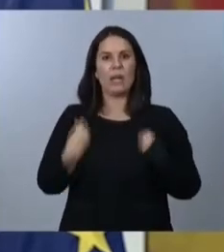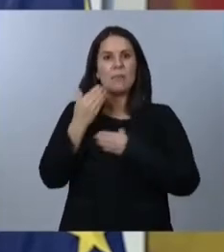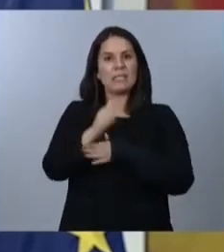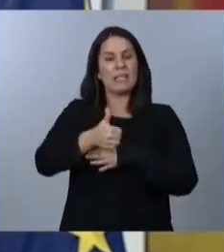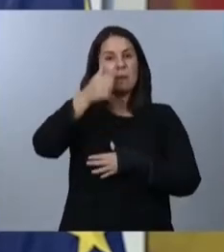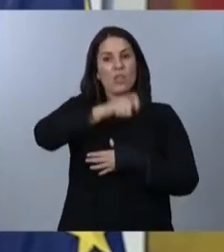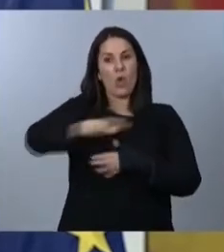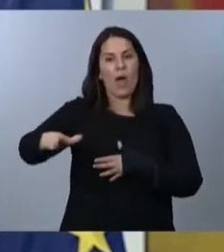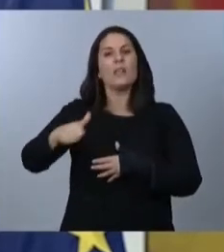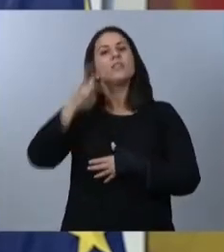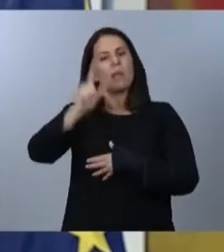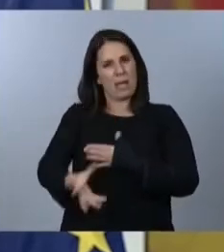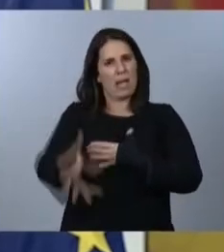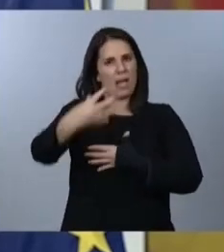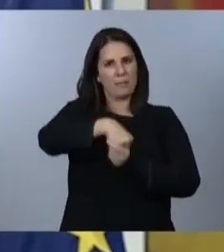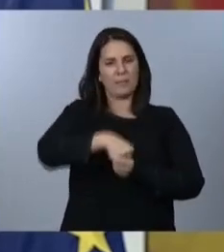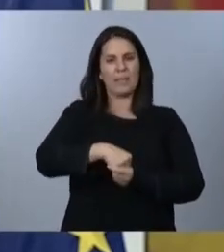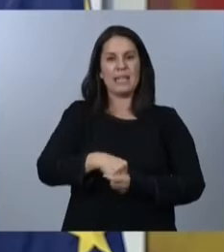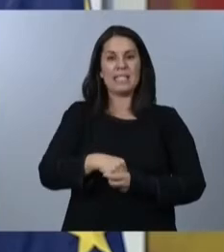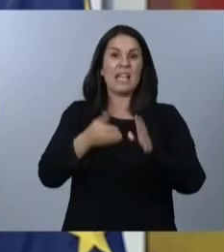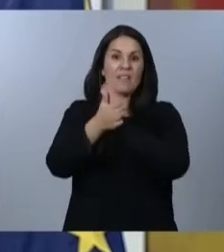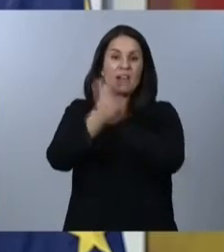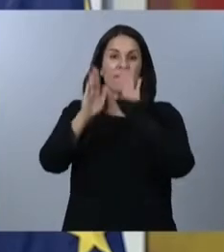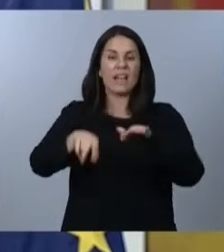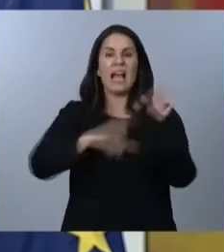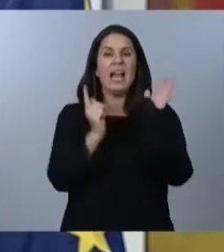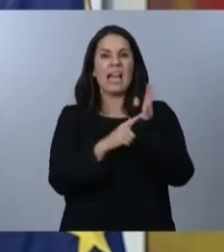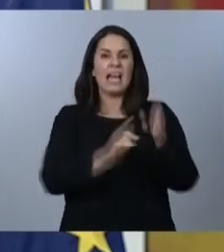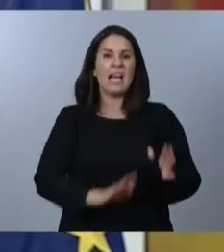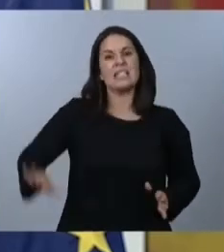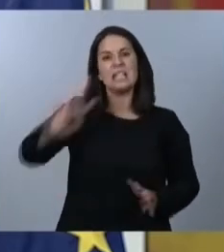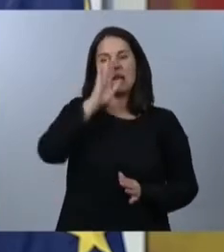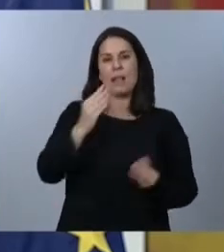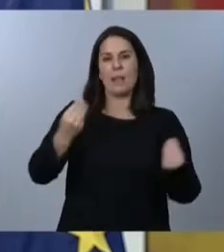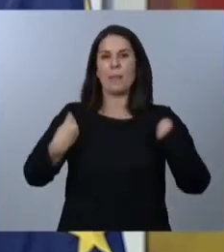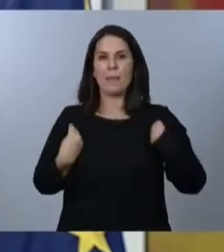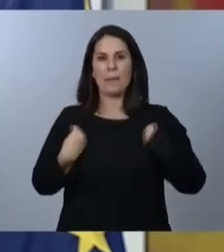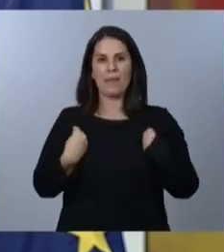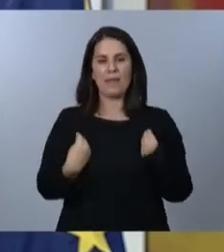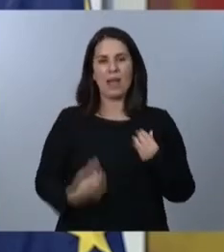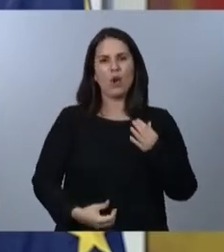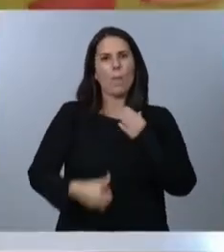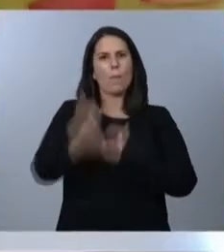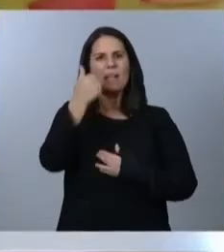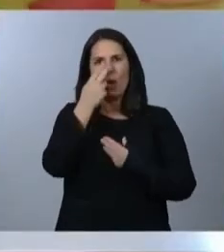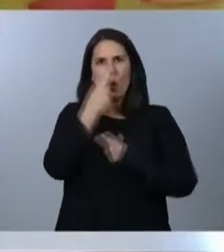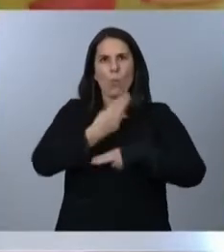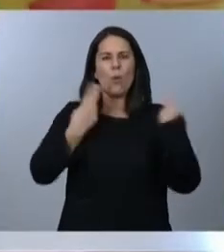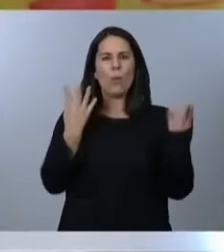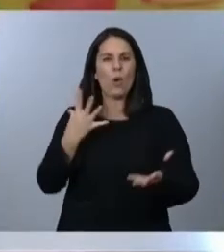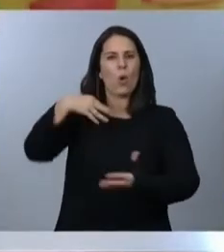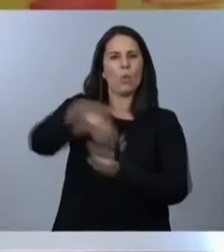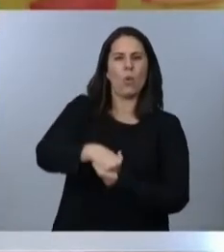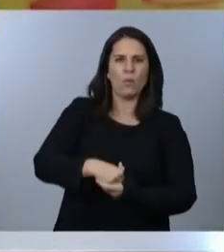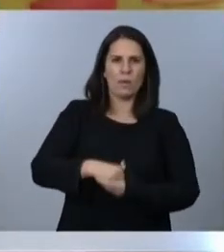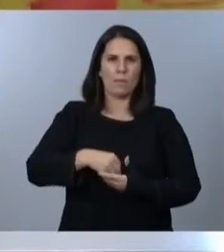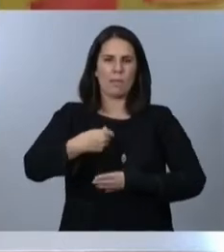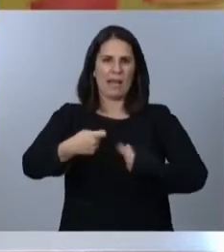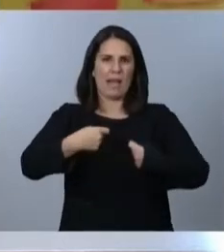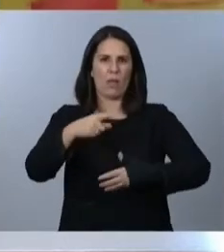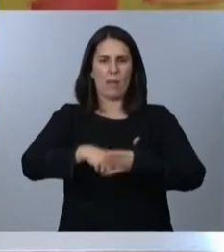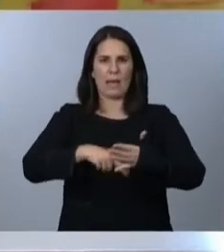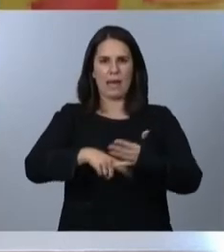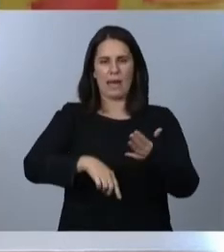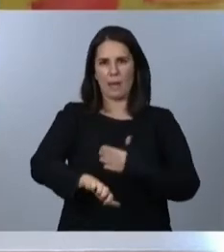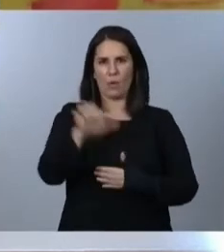suponer que España tenga la ley estatal de vivienda con el mayor grado de intervención pública en el mercado del alquiler en Europa. Ahora